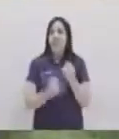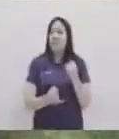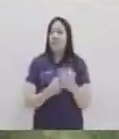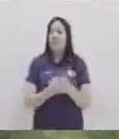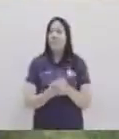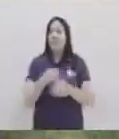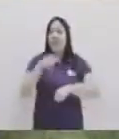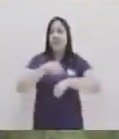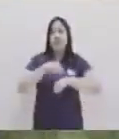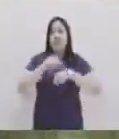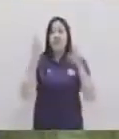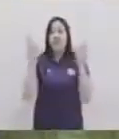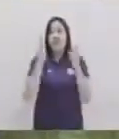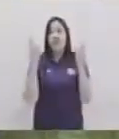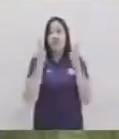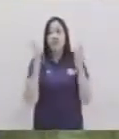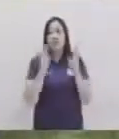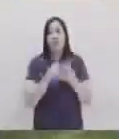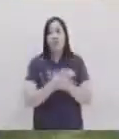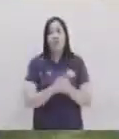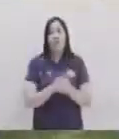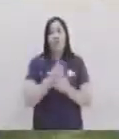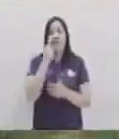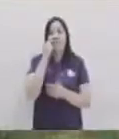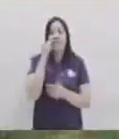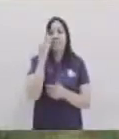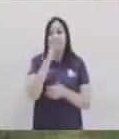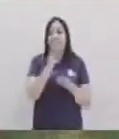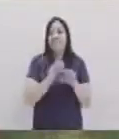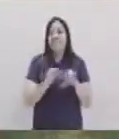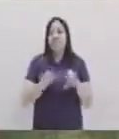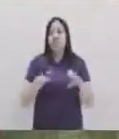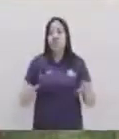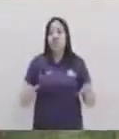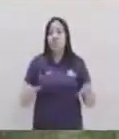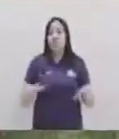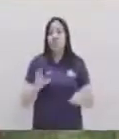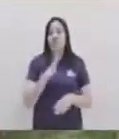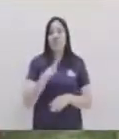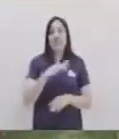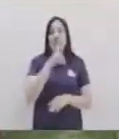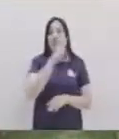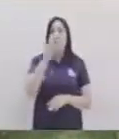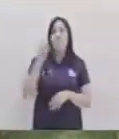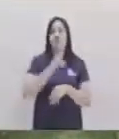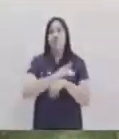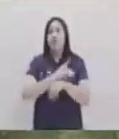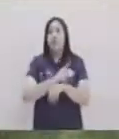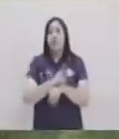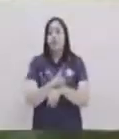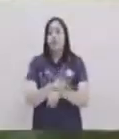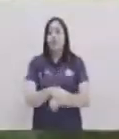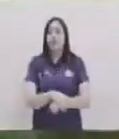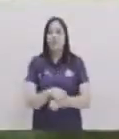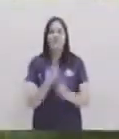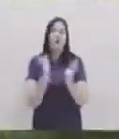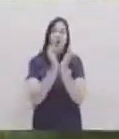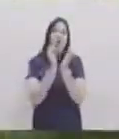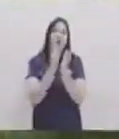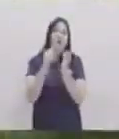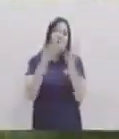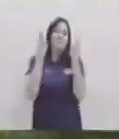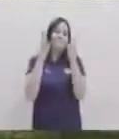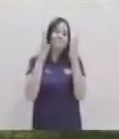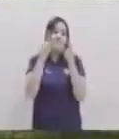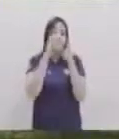es hora de refaccionar niños tienen 20 minutos esperamos que